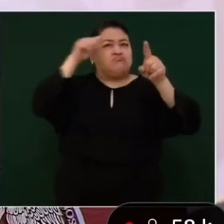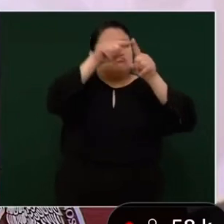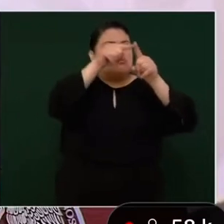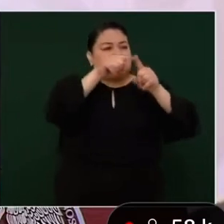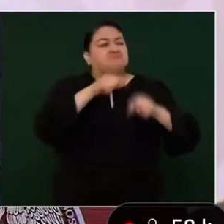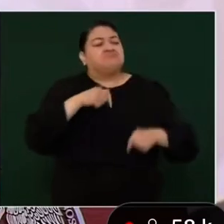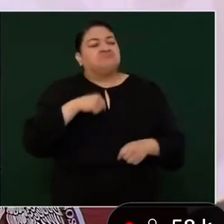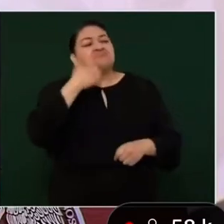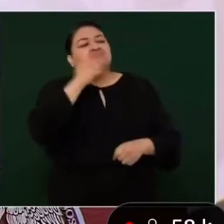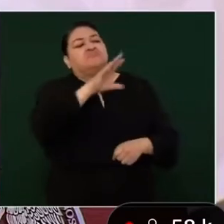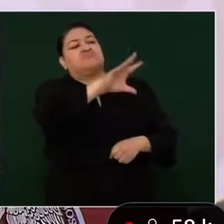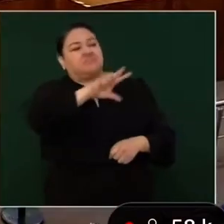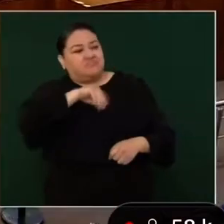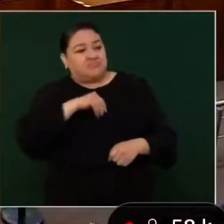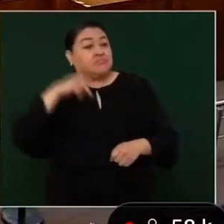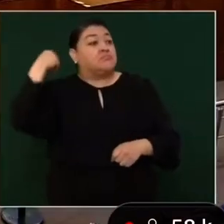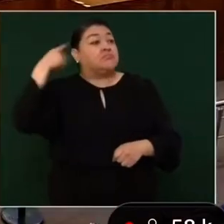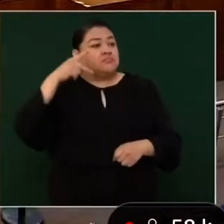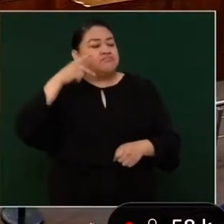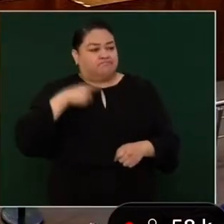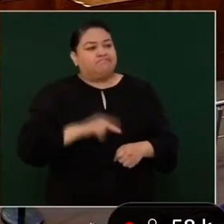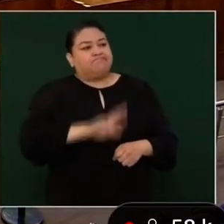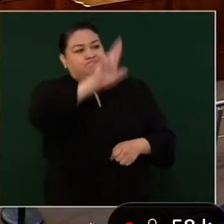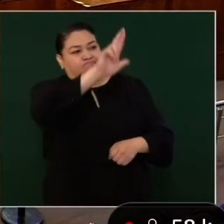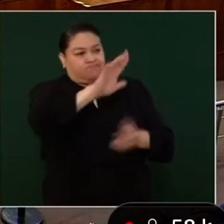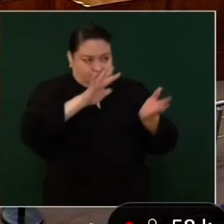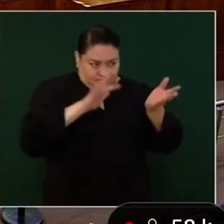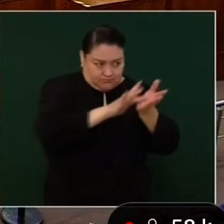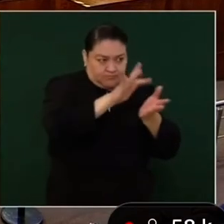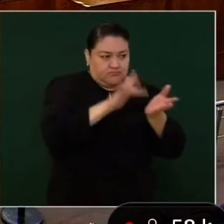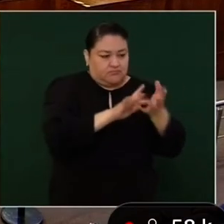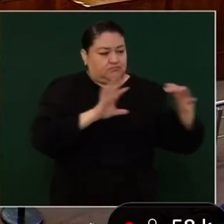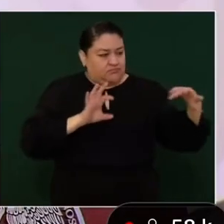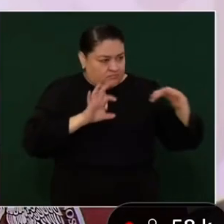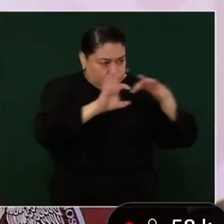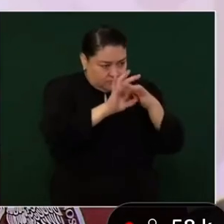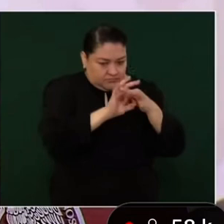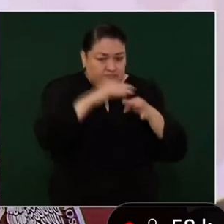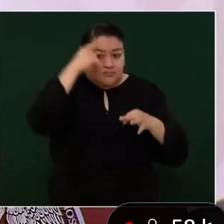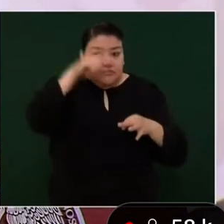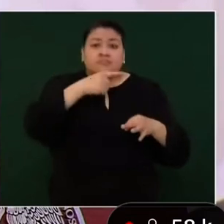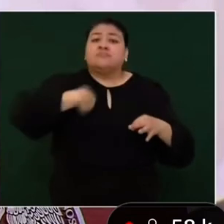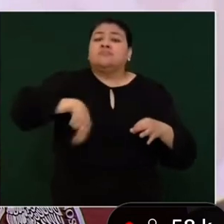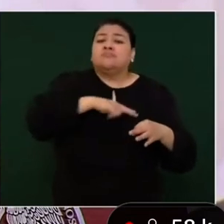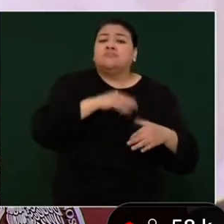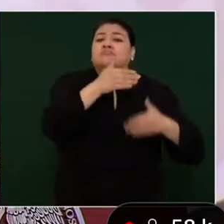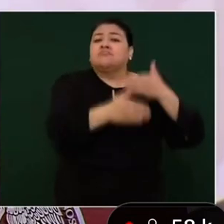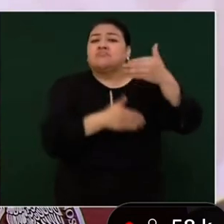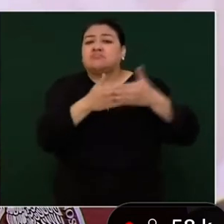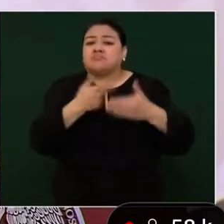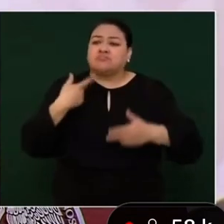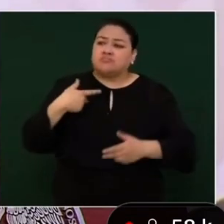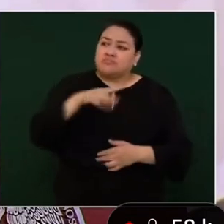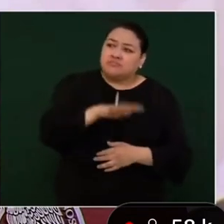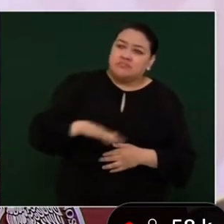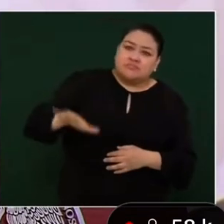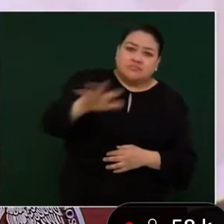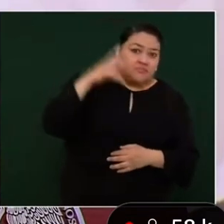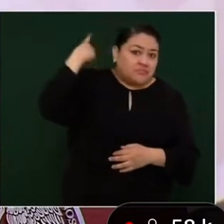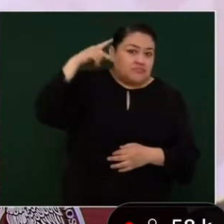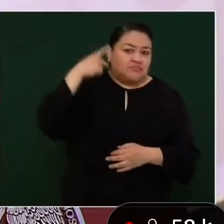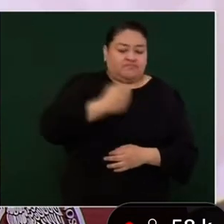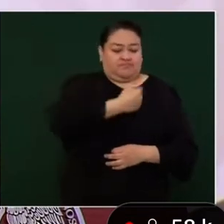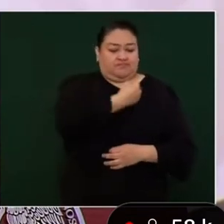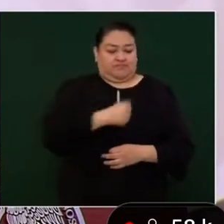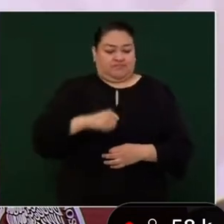Decirle que con Puebla puede contar para que podamos juntos buscar que la salud de las poblanas y de los poblanos